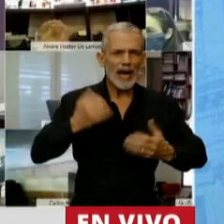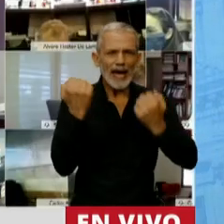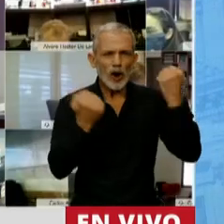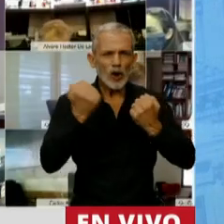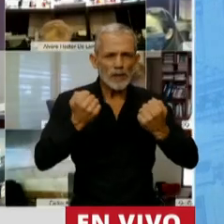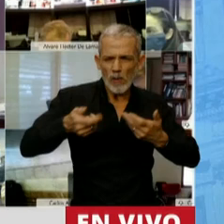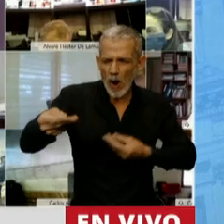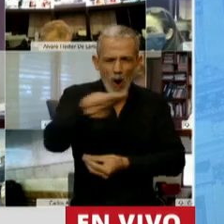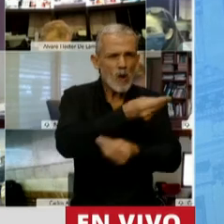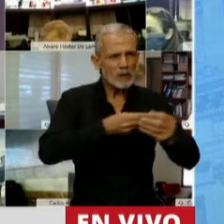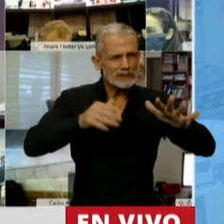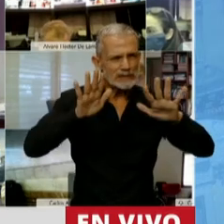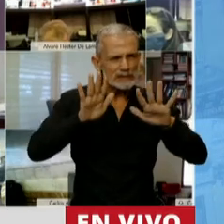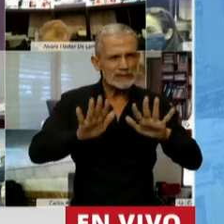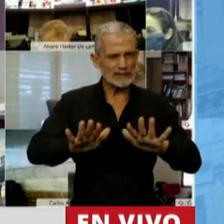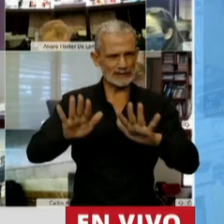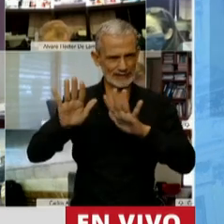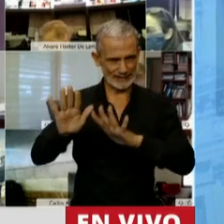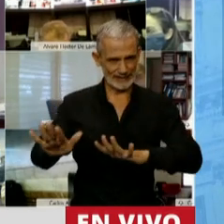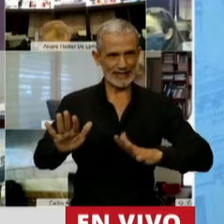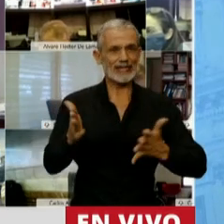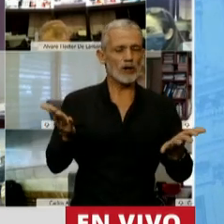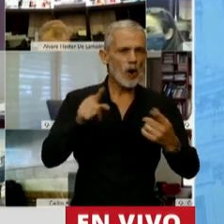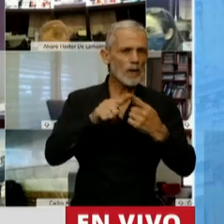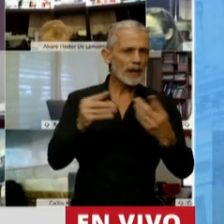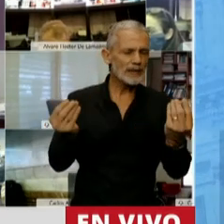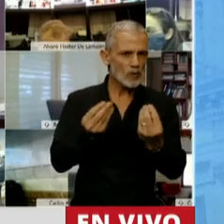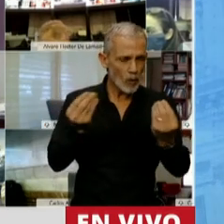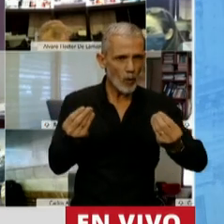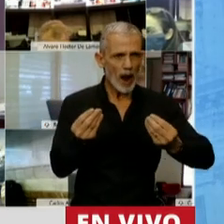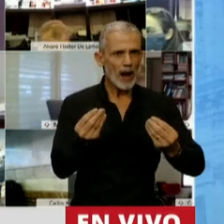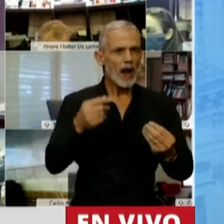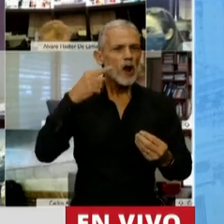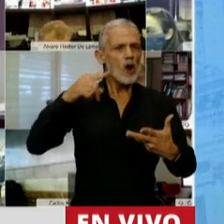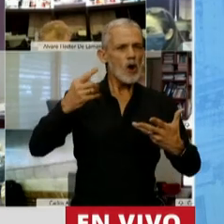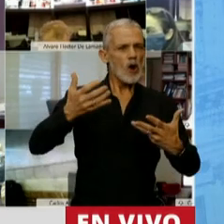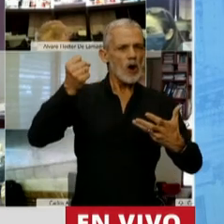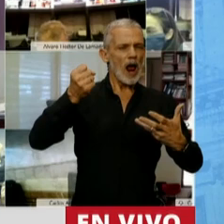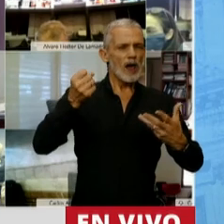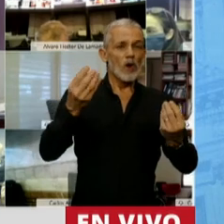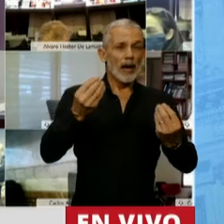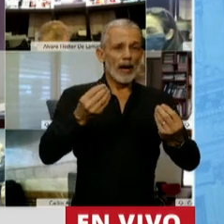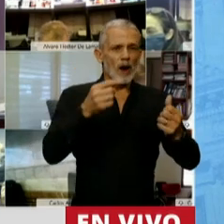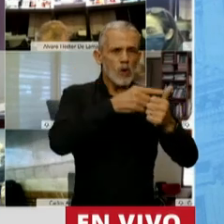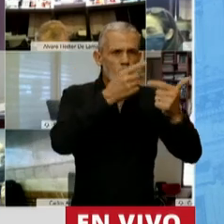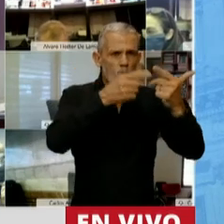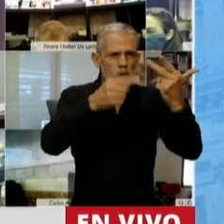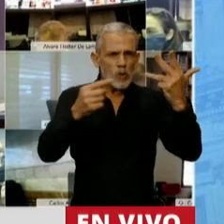se trata de ir logrando que las variables